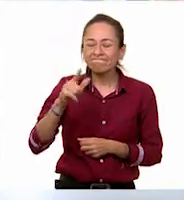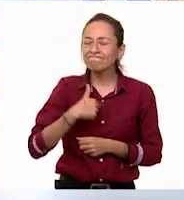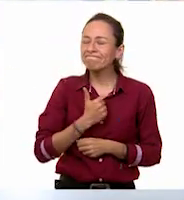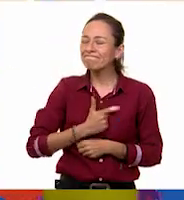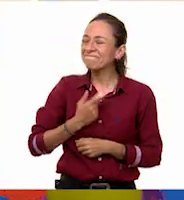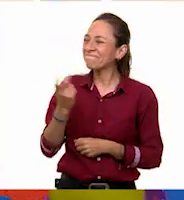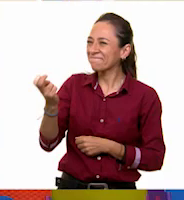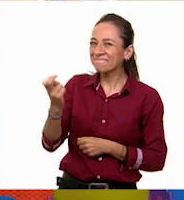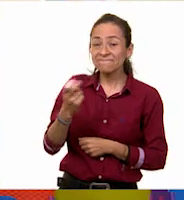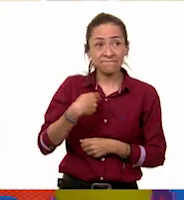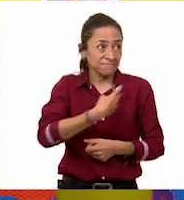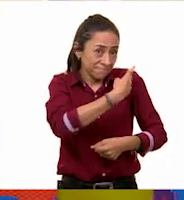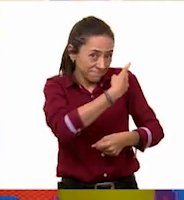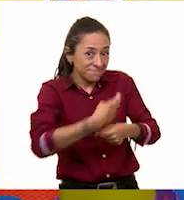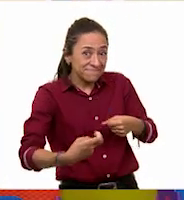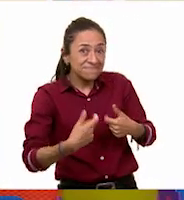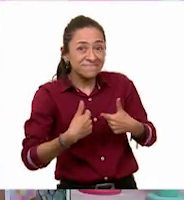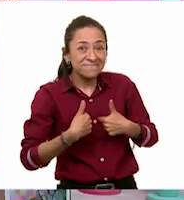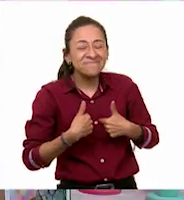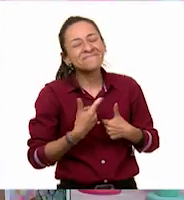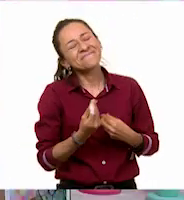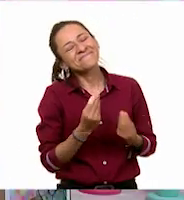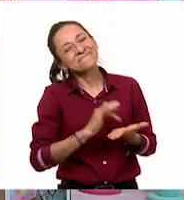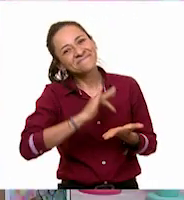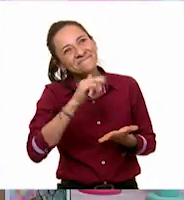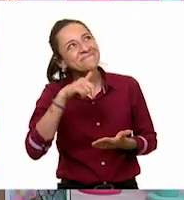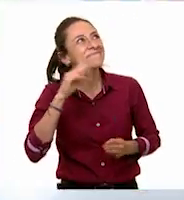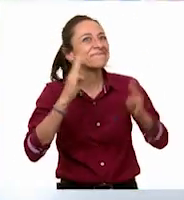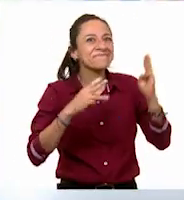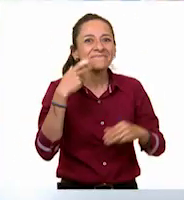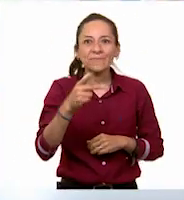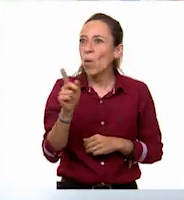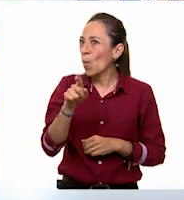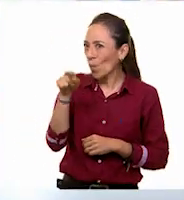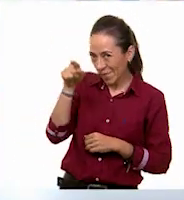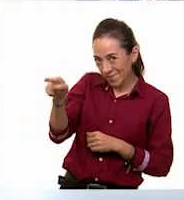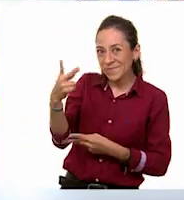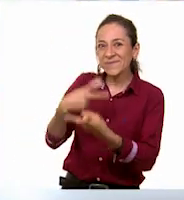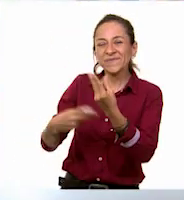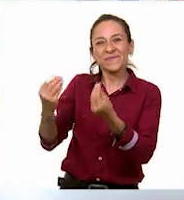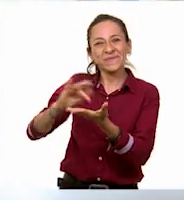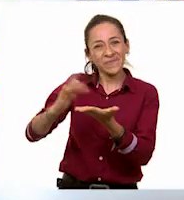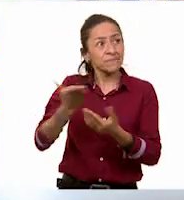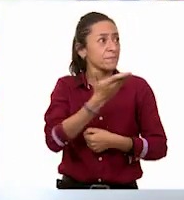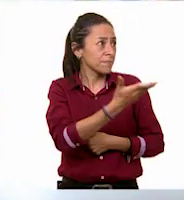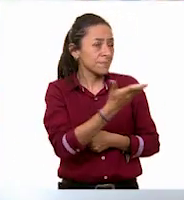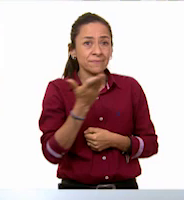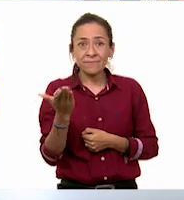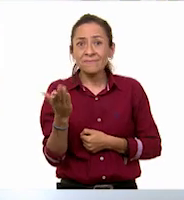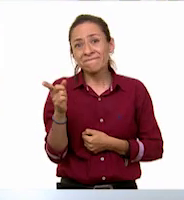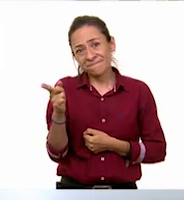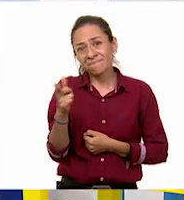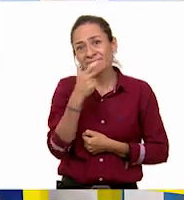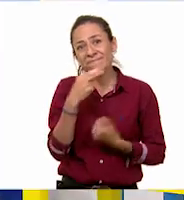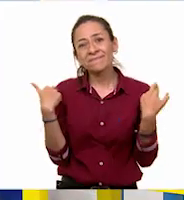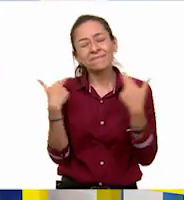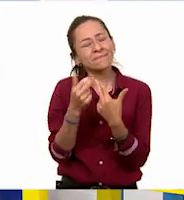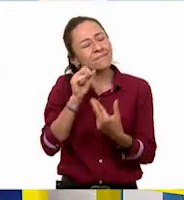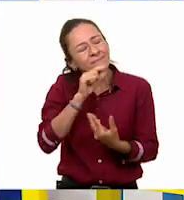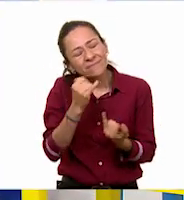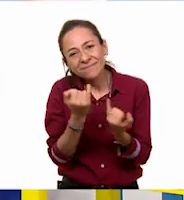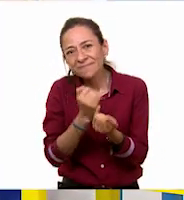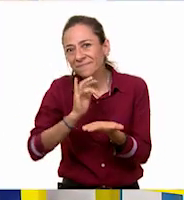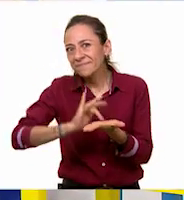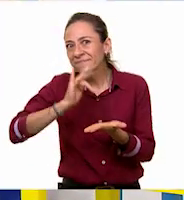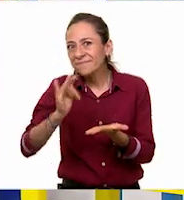invitación, maestra. Gracias, Abril, por estar aquí con nosotros. A ustedes, muchas gracias. maestra. Y muchísimas gracias, maestro, también por todo este esfuerzo.